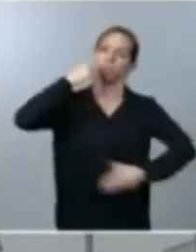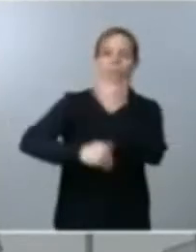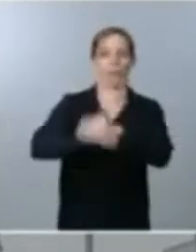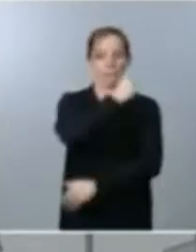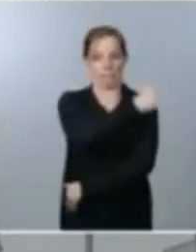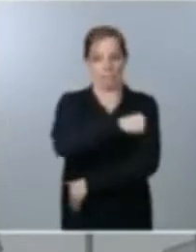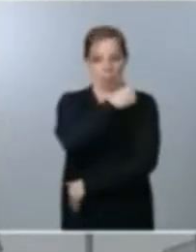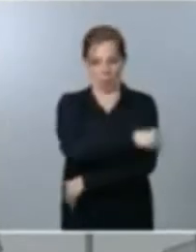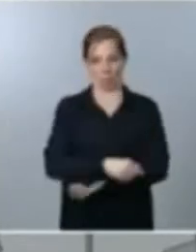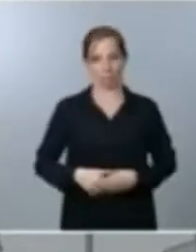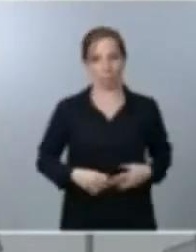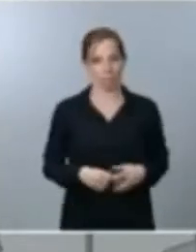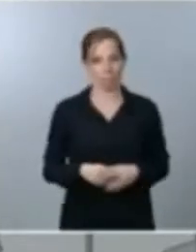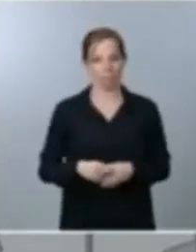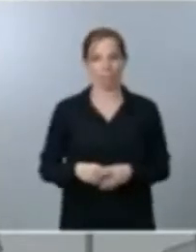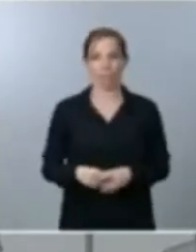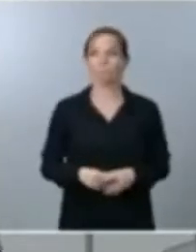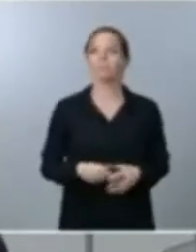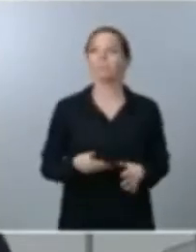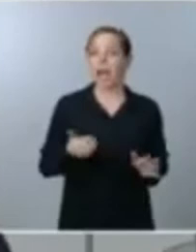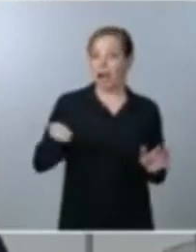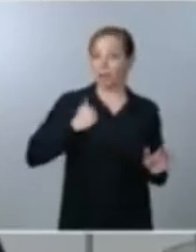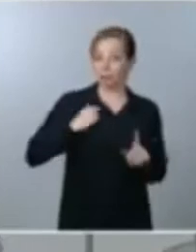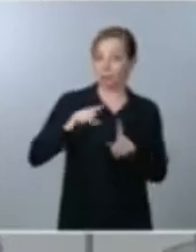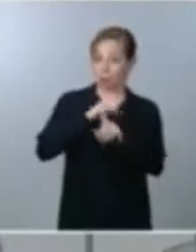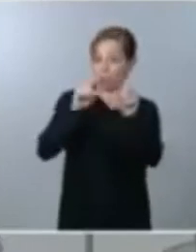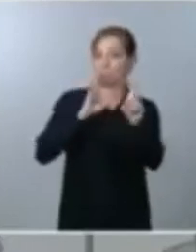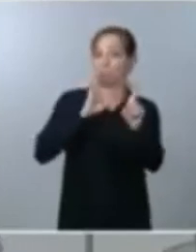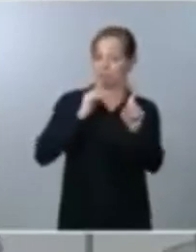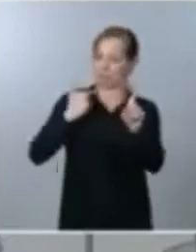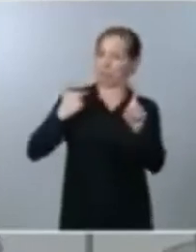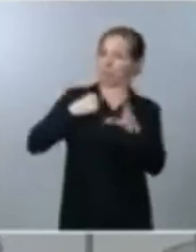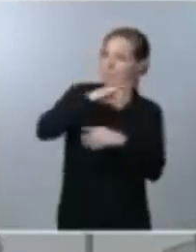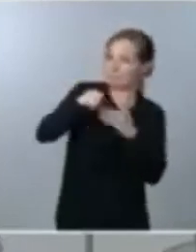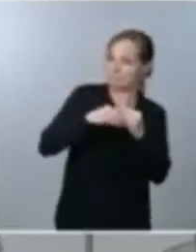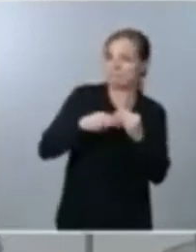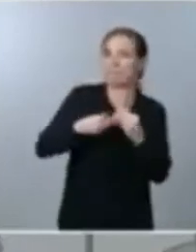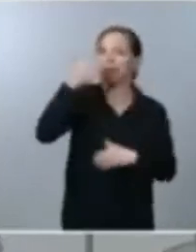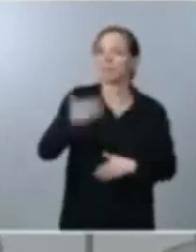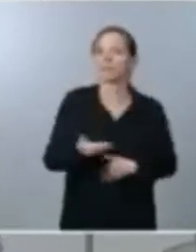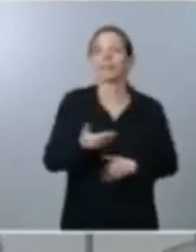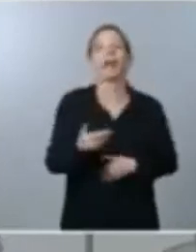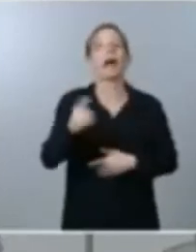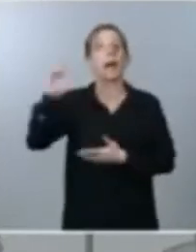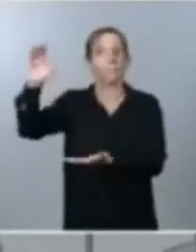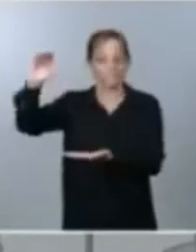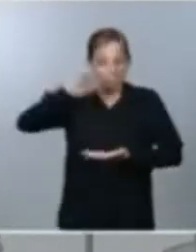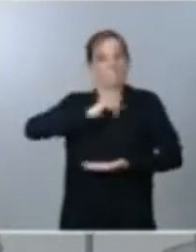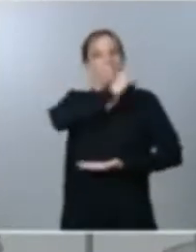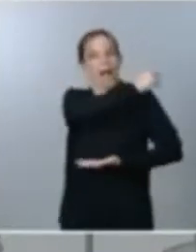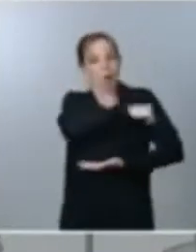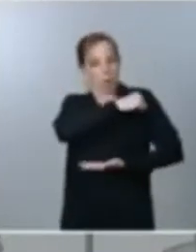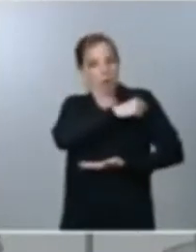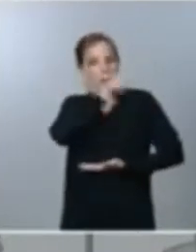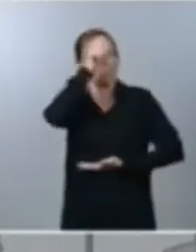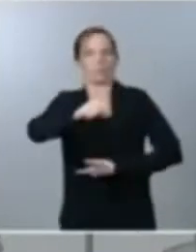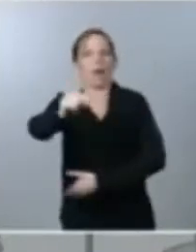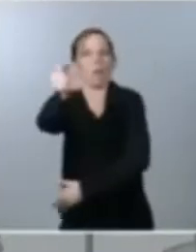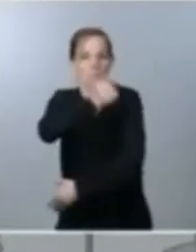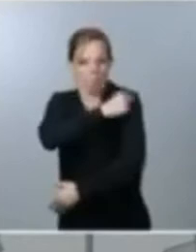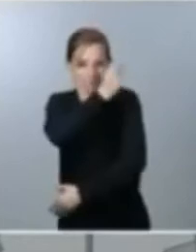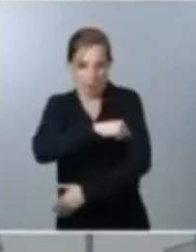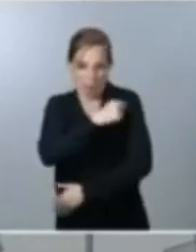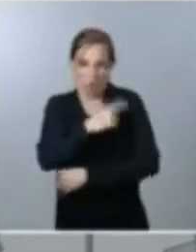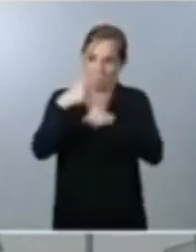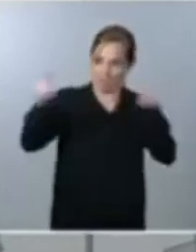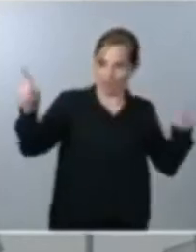es muy importante aprovecho su pregunta para decir que una cosa es la vacuna y otra cosa es la vacunación la vacuna puede ser validada y puede ser